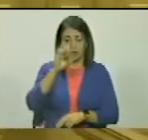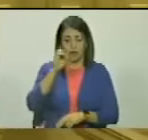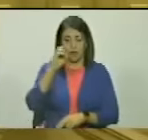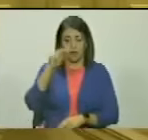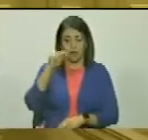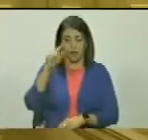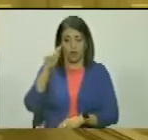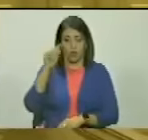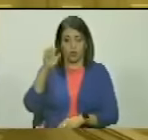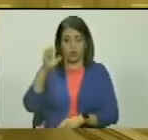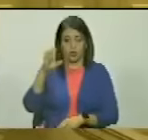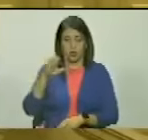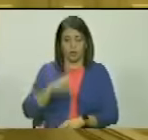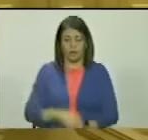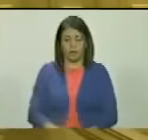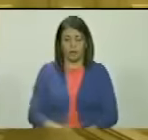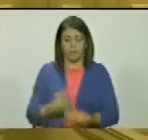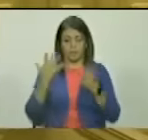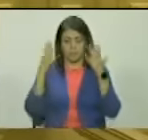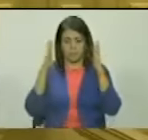Antonio Sifontes